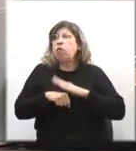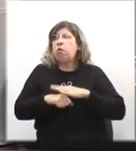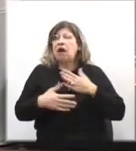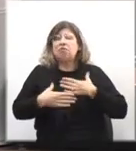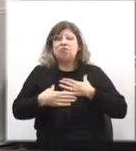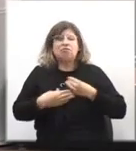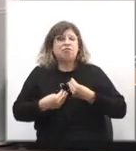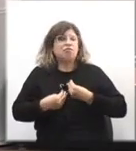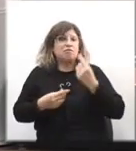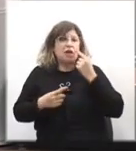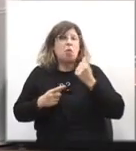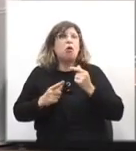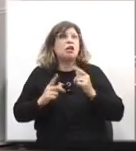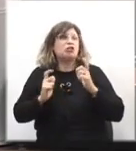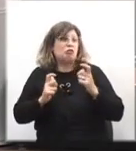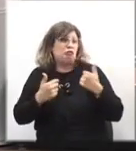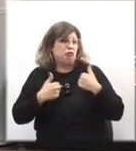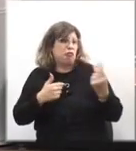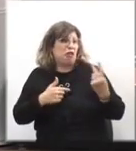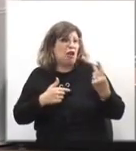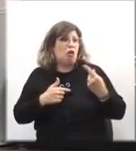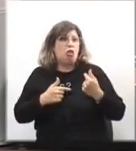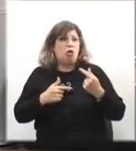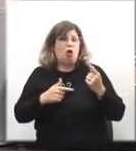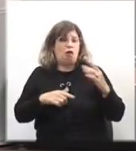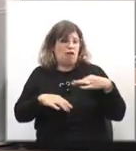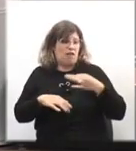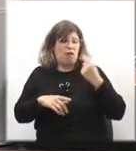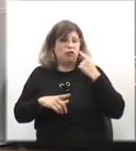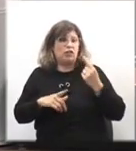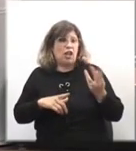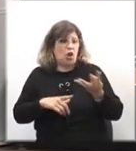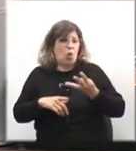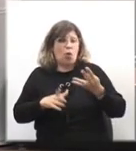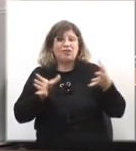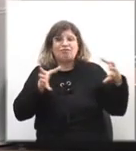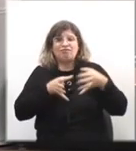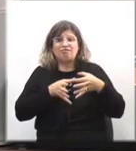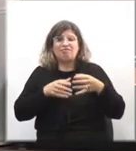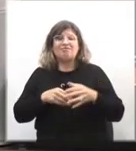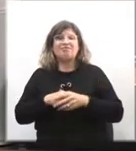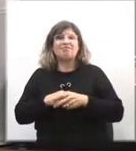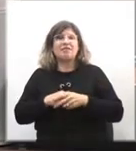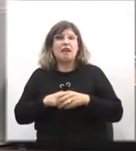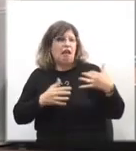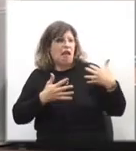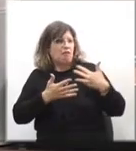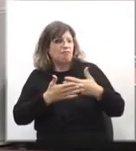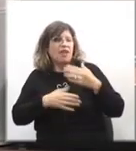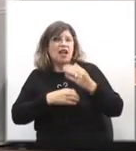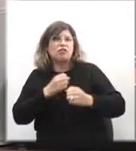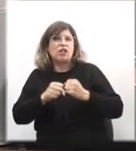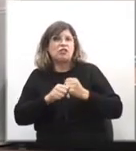tener la suerte de tener a mis padres con vida y de estar los cuatro juntos. Hasta hace unos años estaba